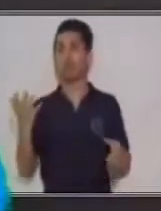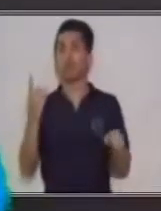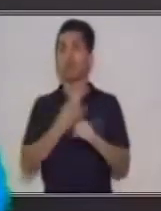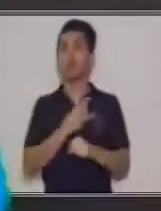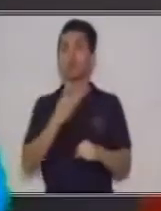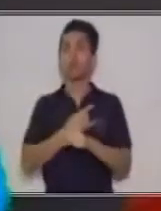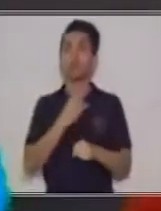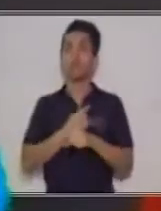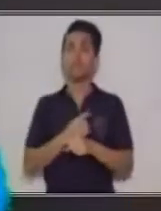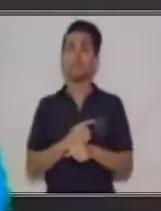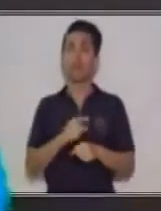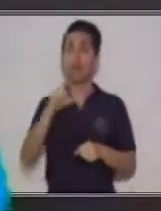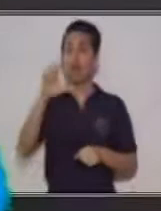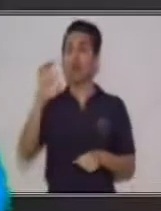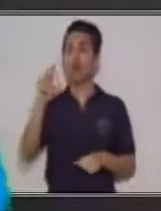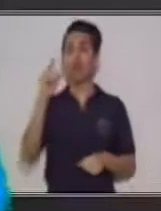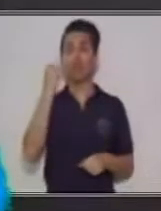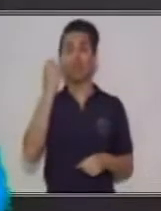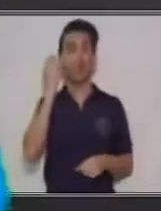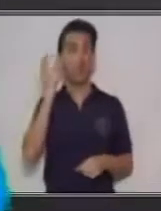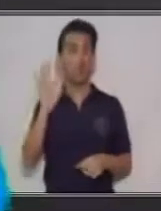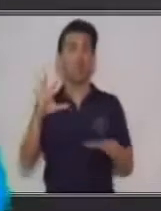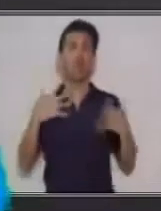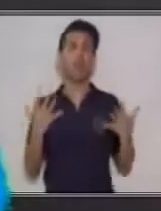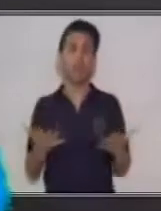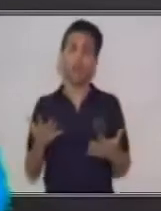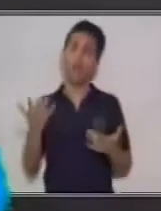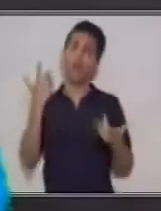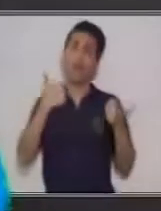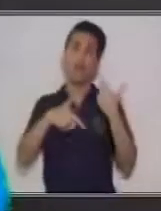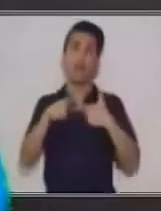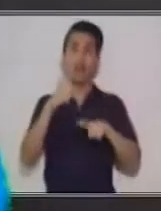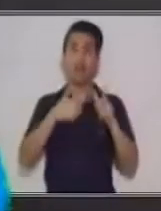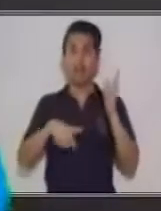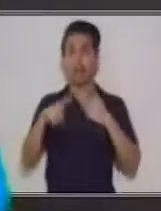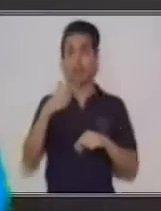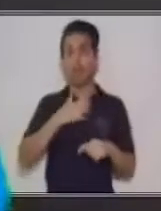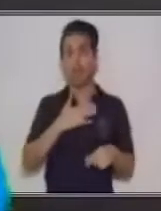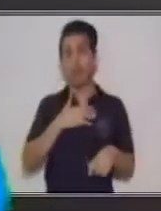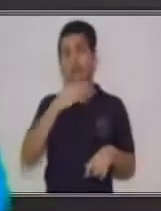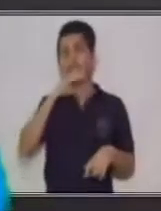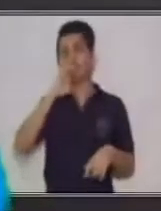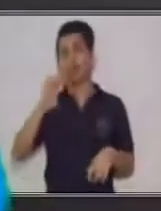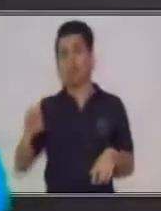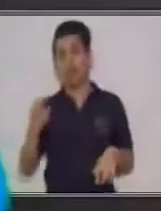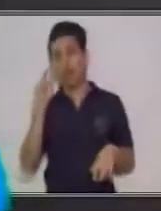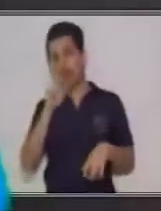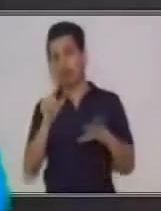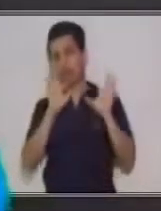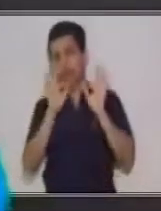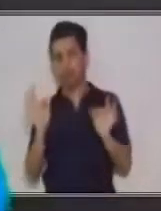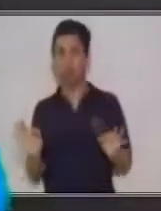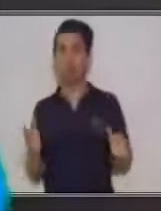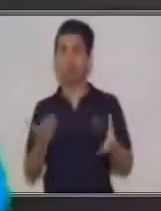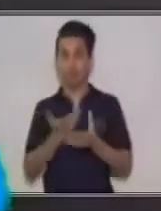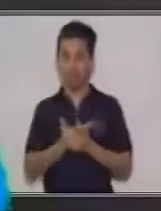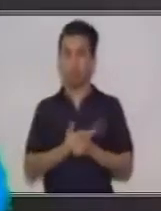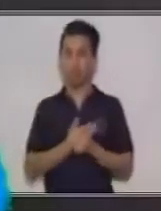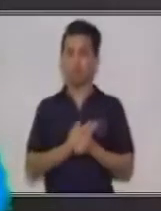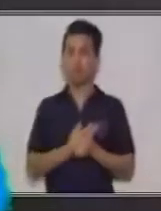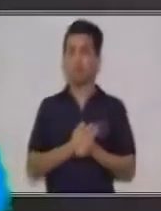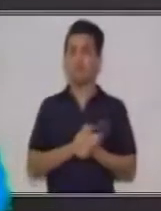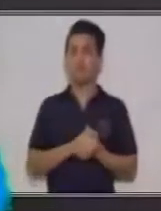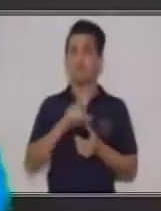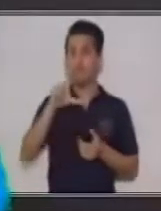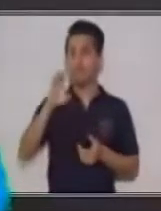Porque de esta forma el idioma va a ser el emanante, va a ser la parte del código. Porque el lenguaje es la capacidad que